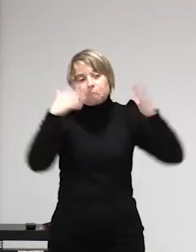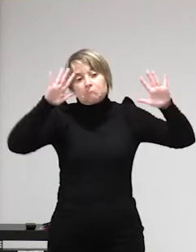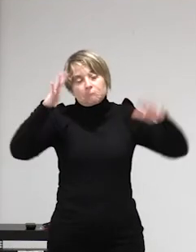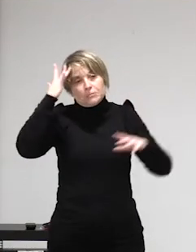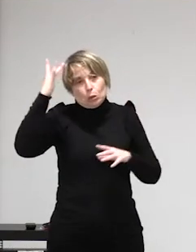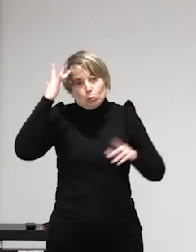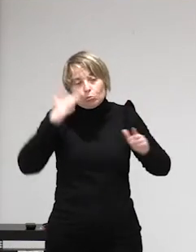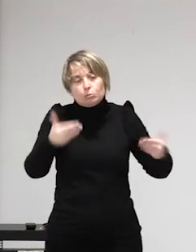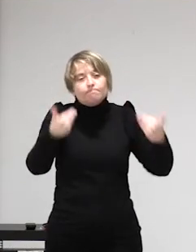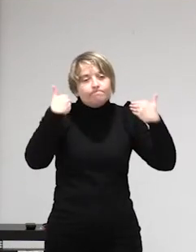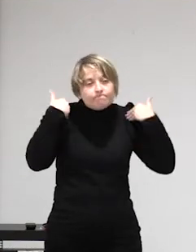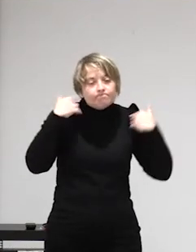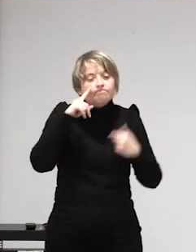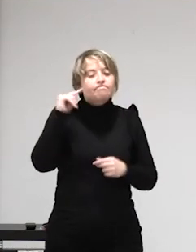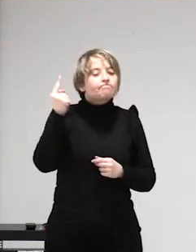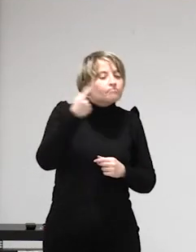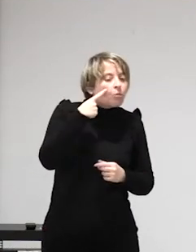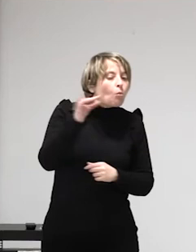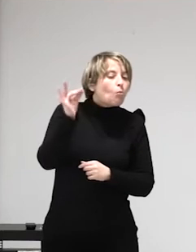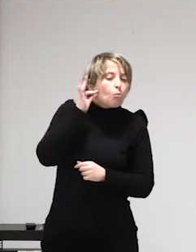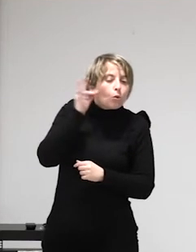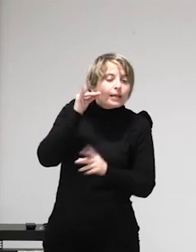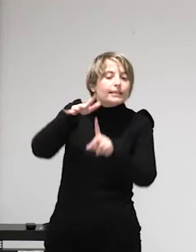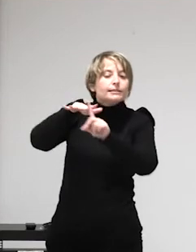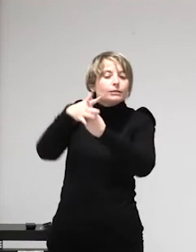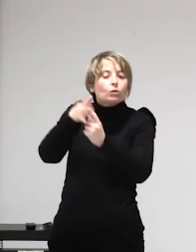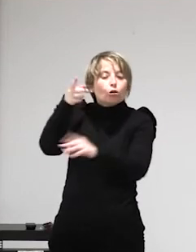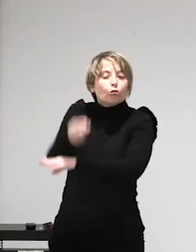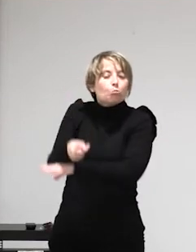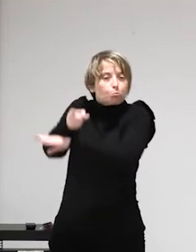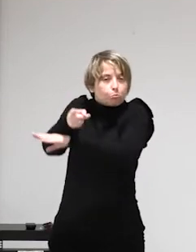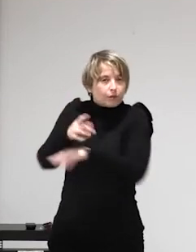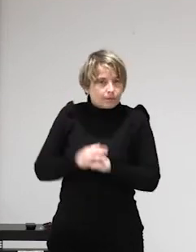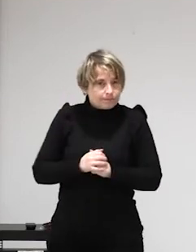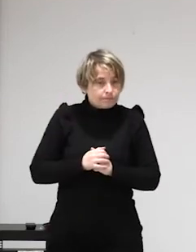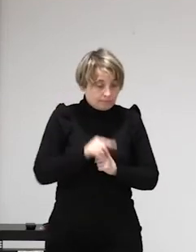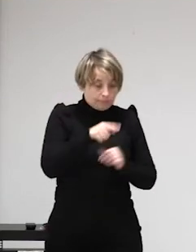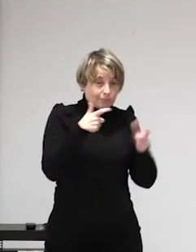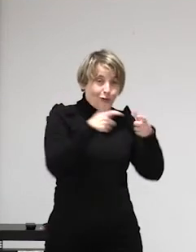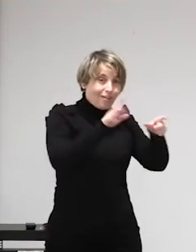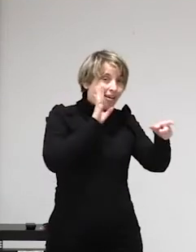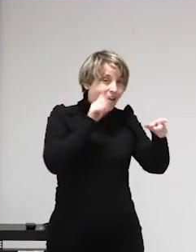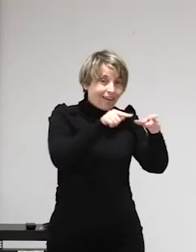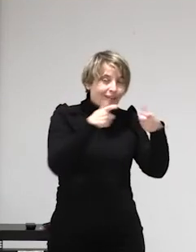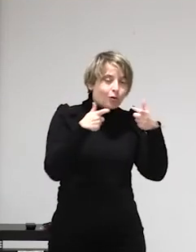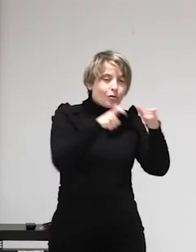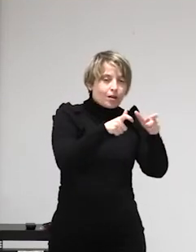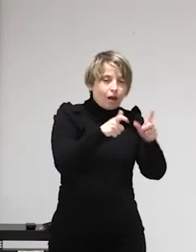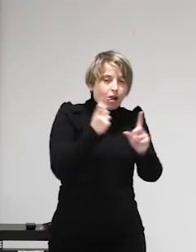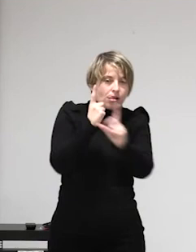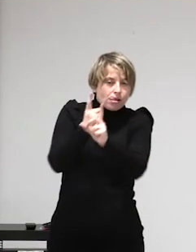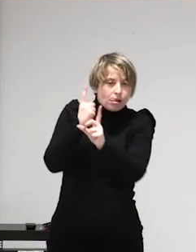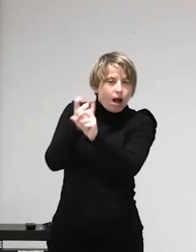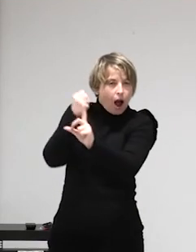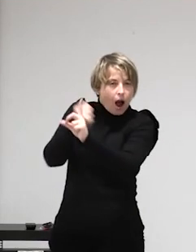pero en todo caso a quien hay que pedirle cuentas de por qué no está detectando mejor la trata no es a nosotras es a la